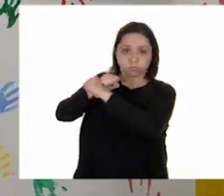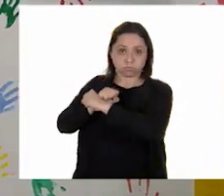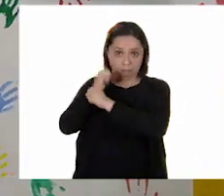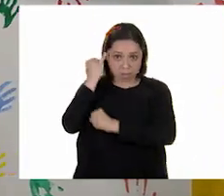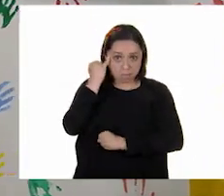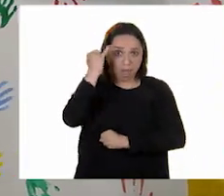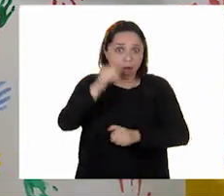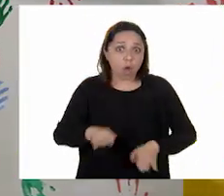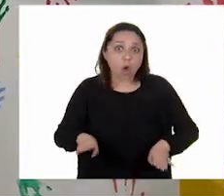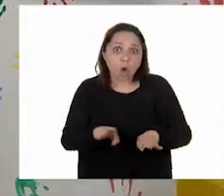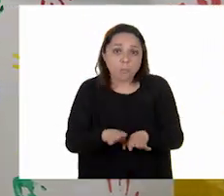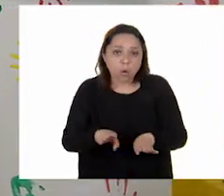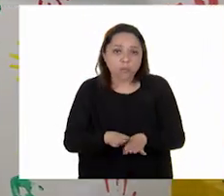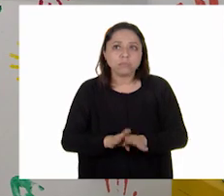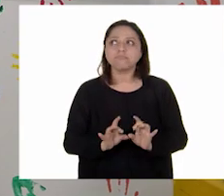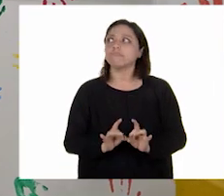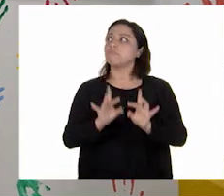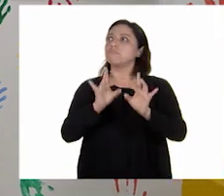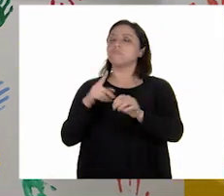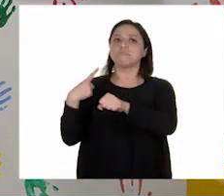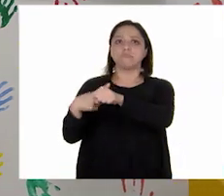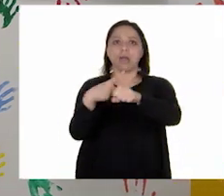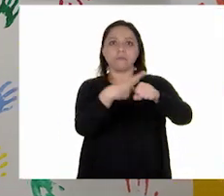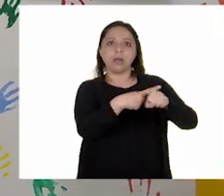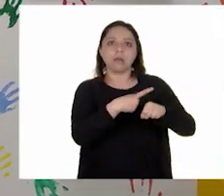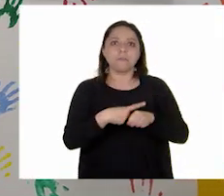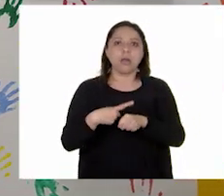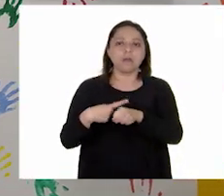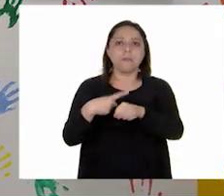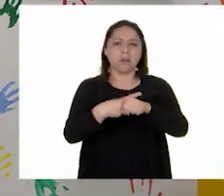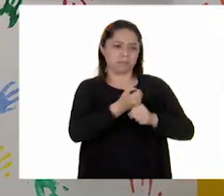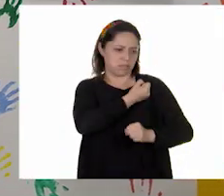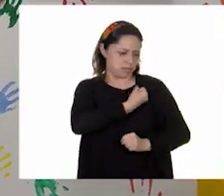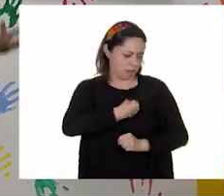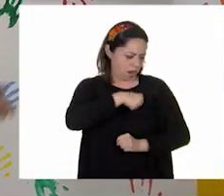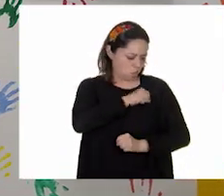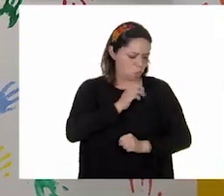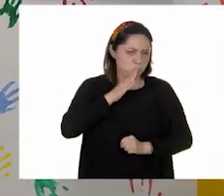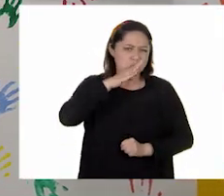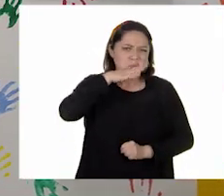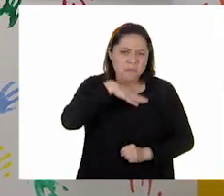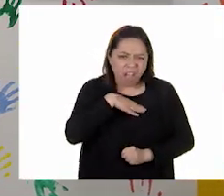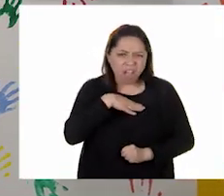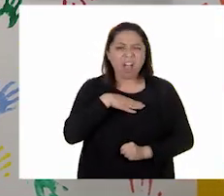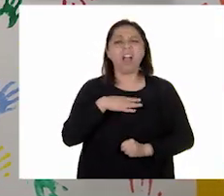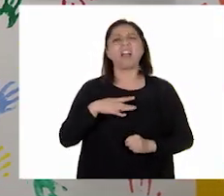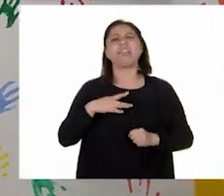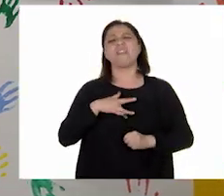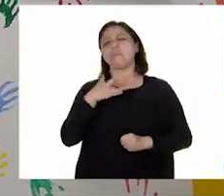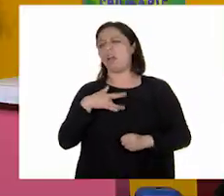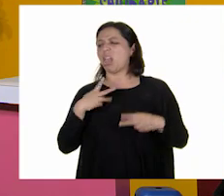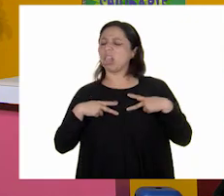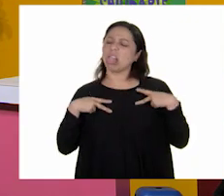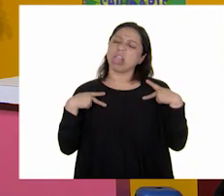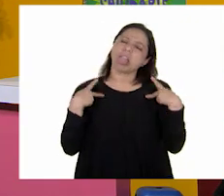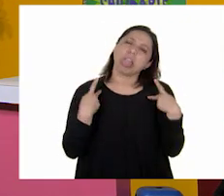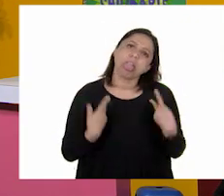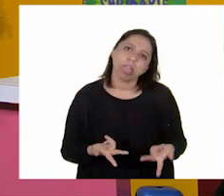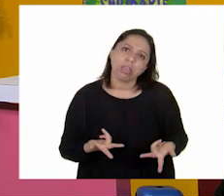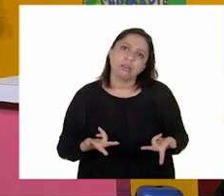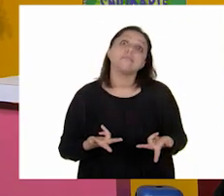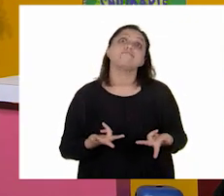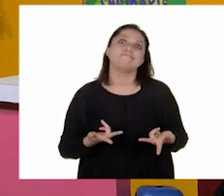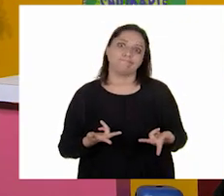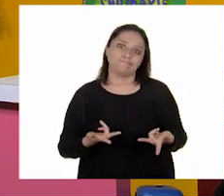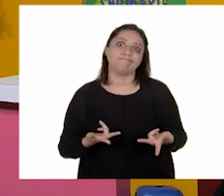Pues nos enfermaríamos, estaríamos con mala salud, muy desganados. Efectivamente. Y ¿sabes que